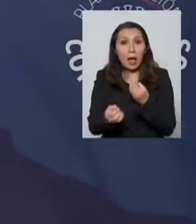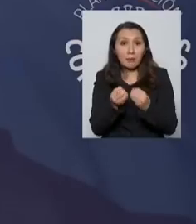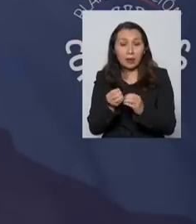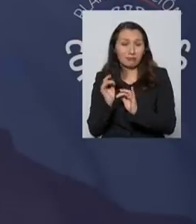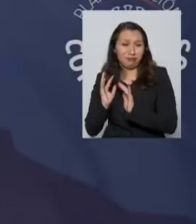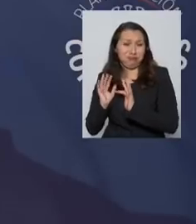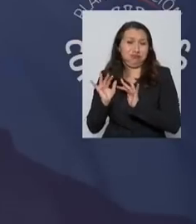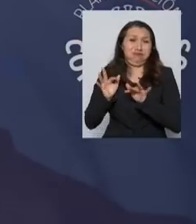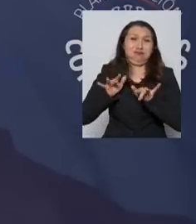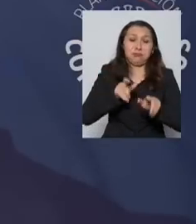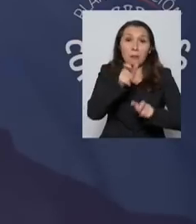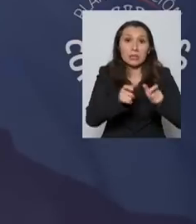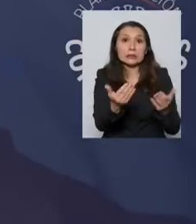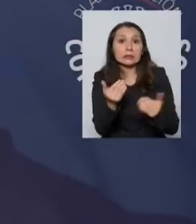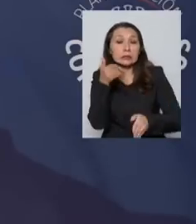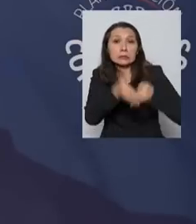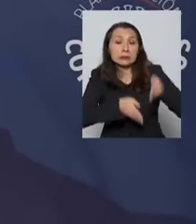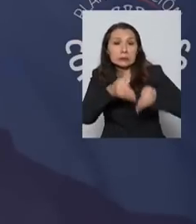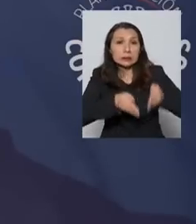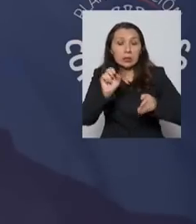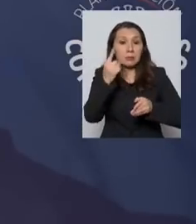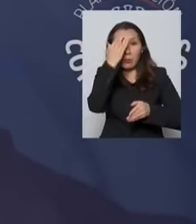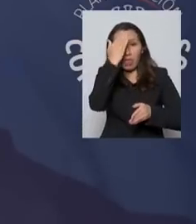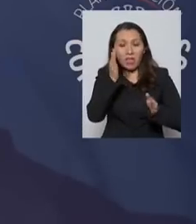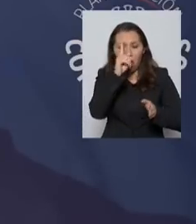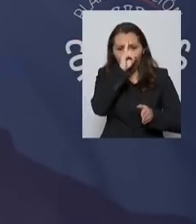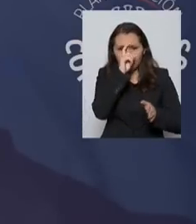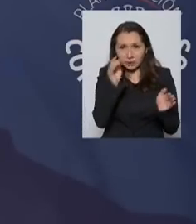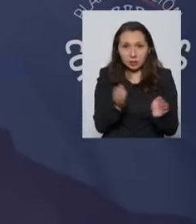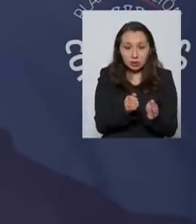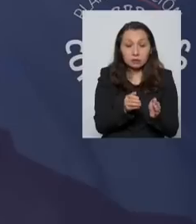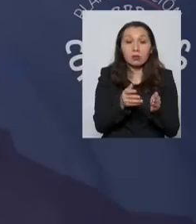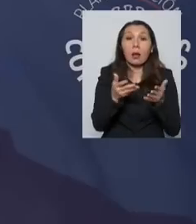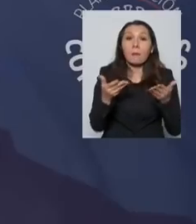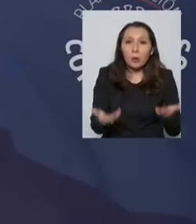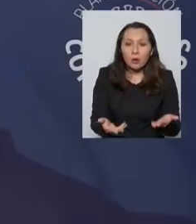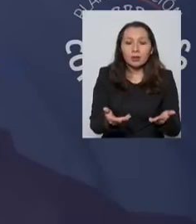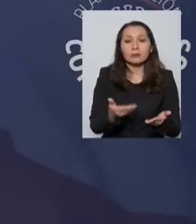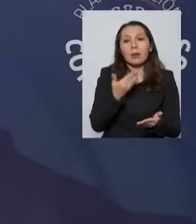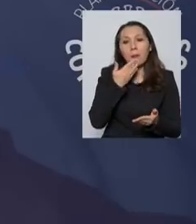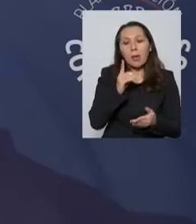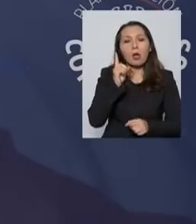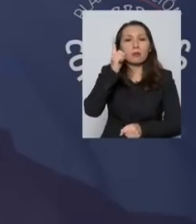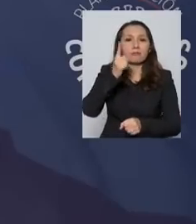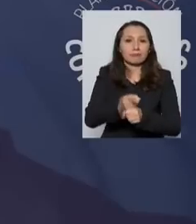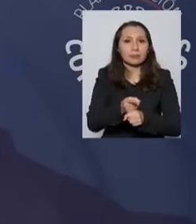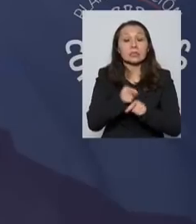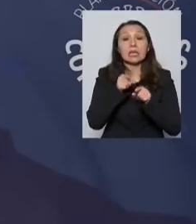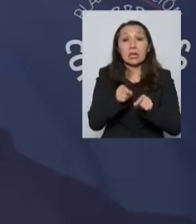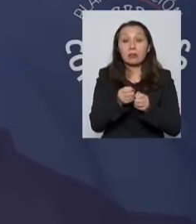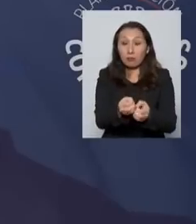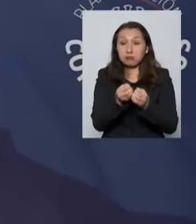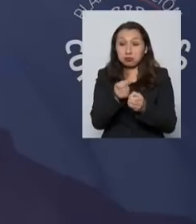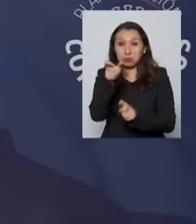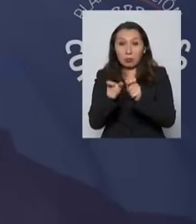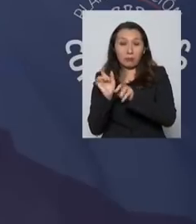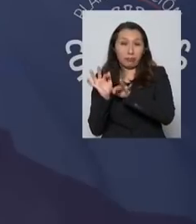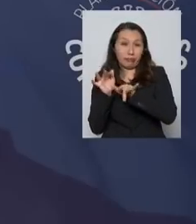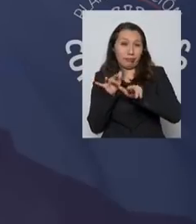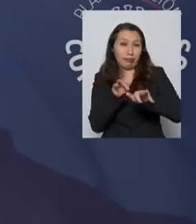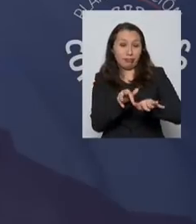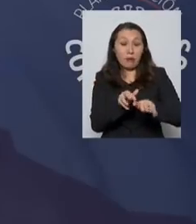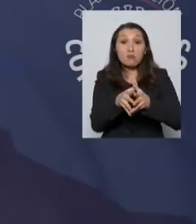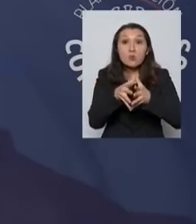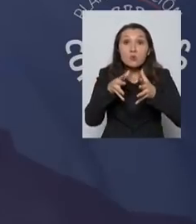aglomeraciones que se vivieron en esos primeros días y es por eso que se instruyó, dado esas aglomeraciones de